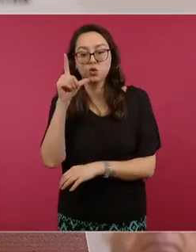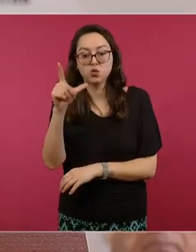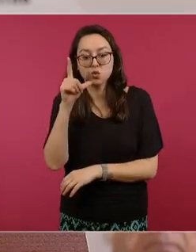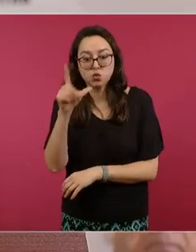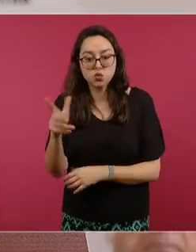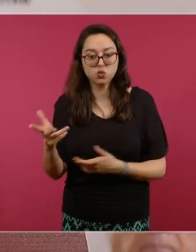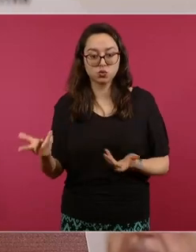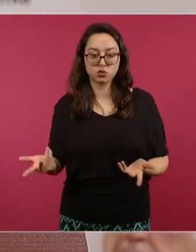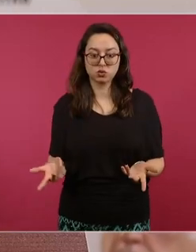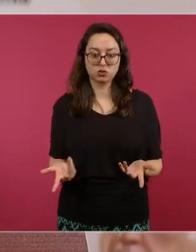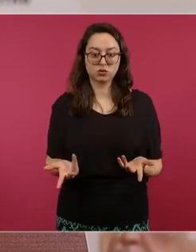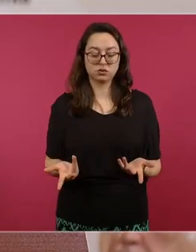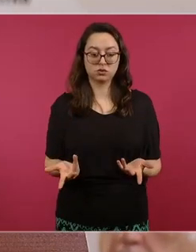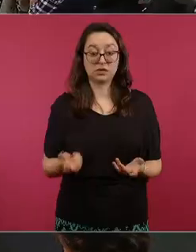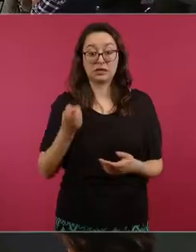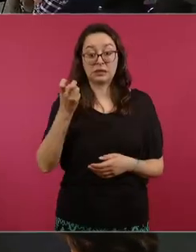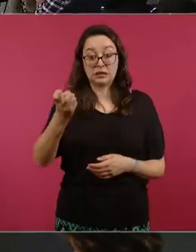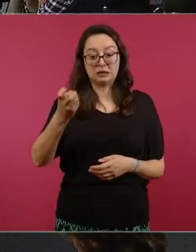olvidar eso